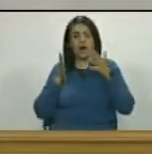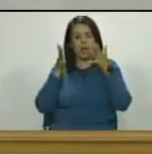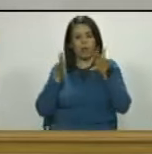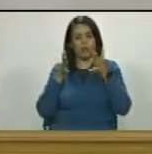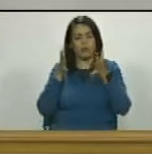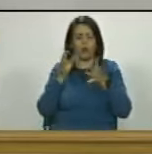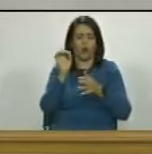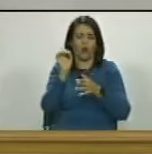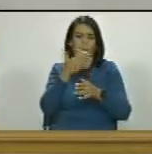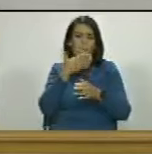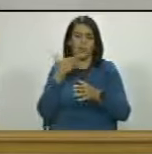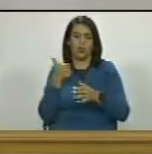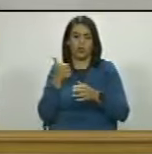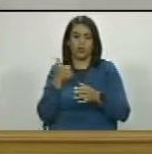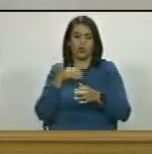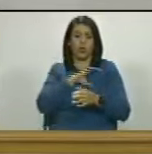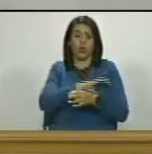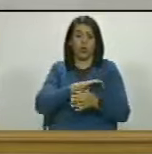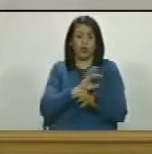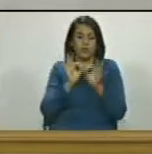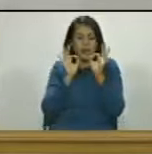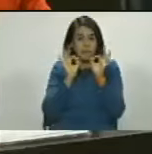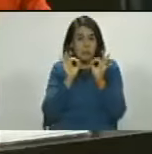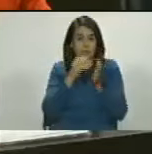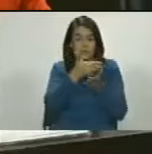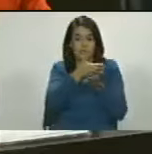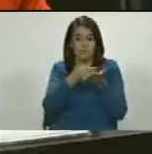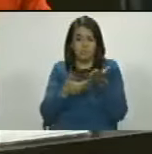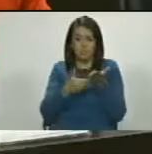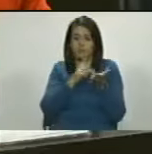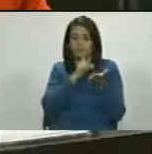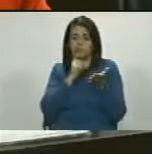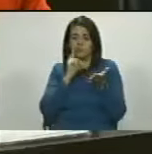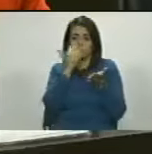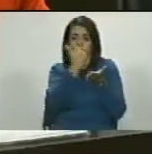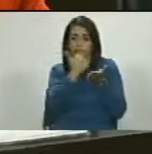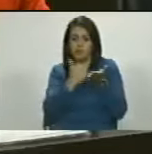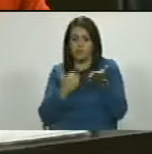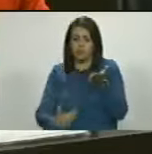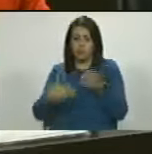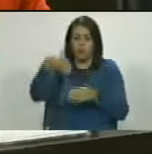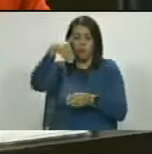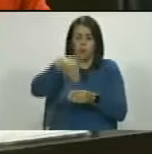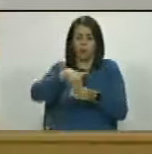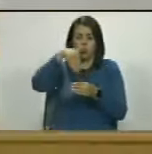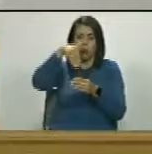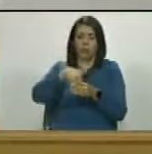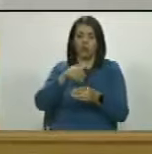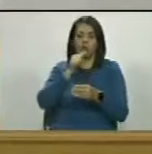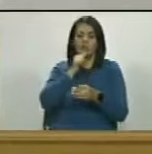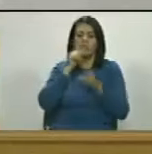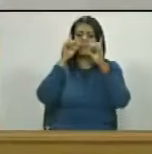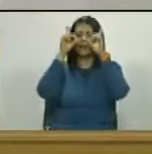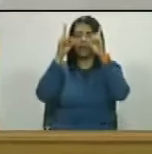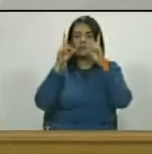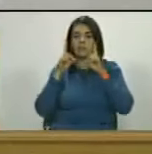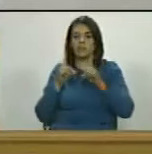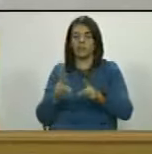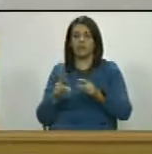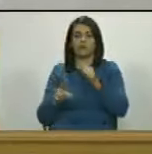nombrar una comisión especial y que analicemos voto por voto ¿quién decidió eso?